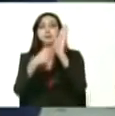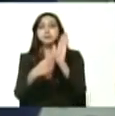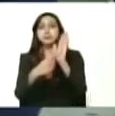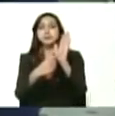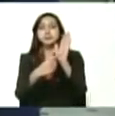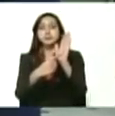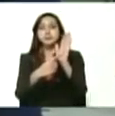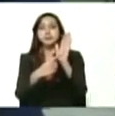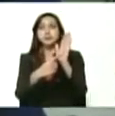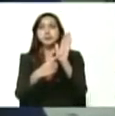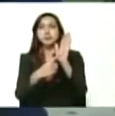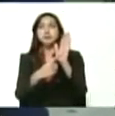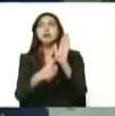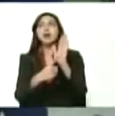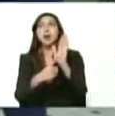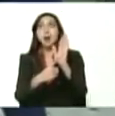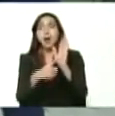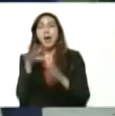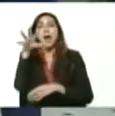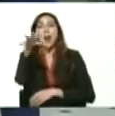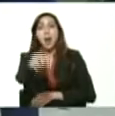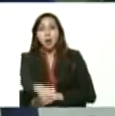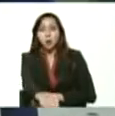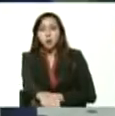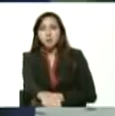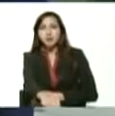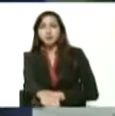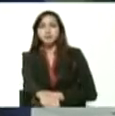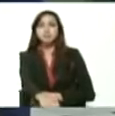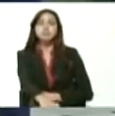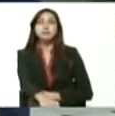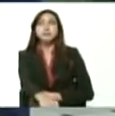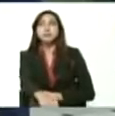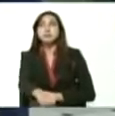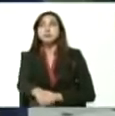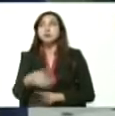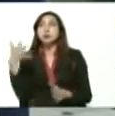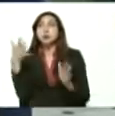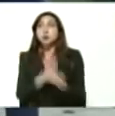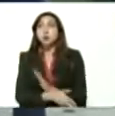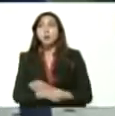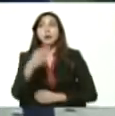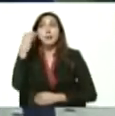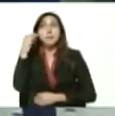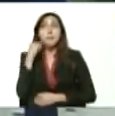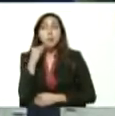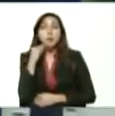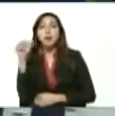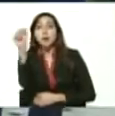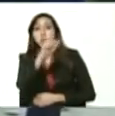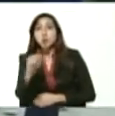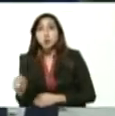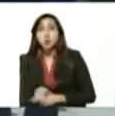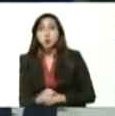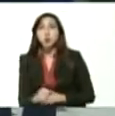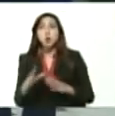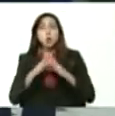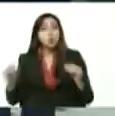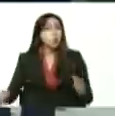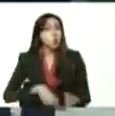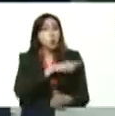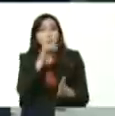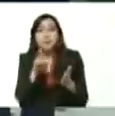la compra en vivo, perdón, de las monedas en divisas. Presidente, todo completamente